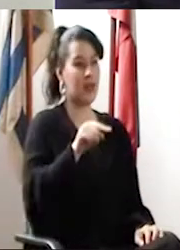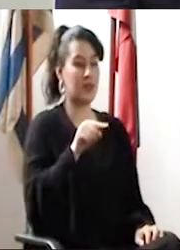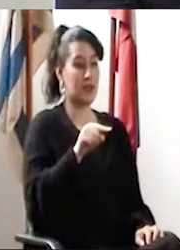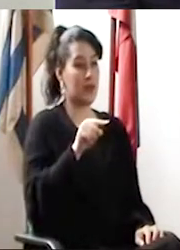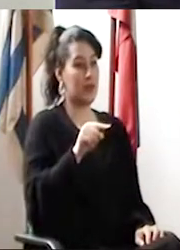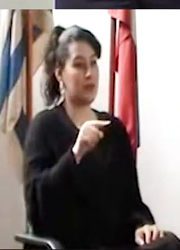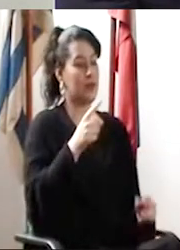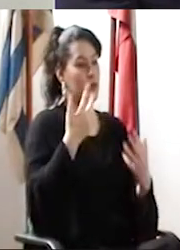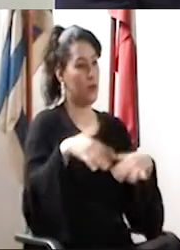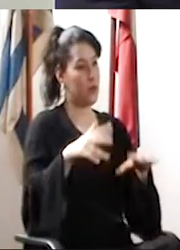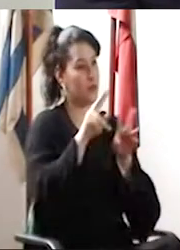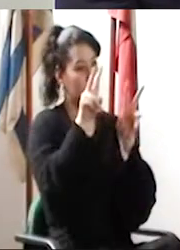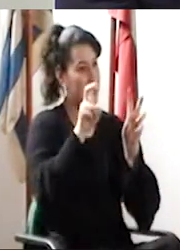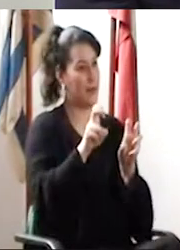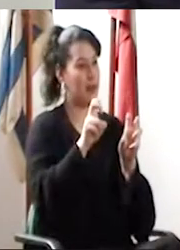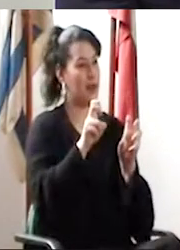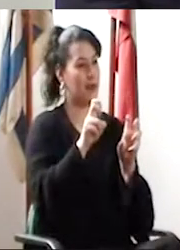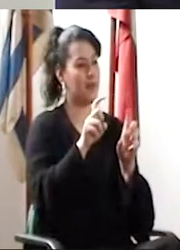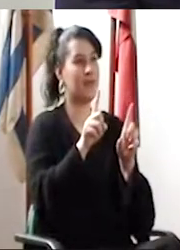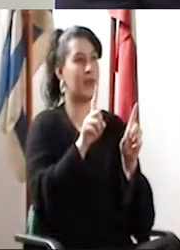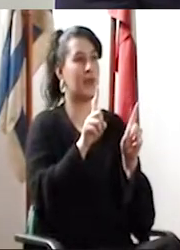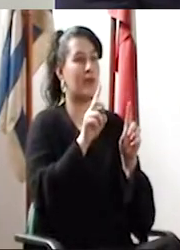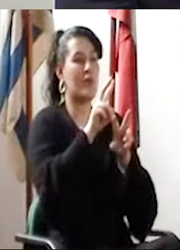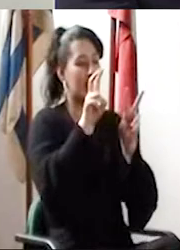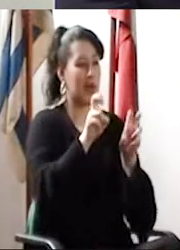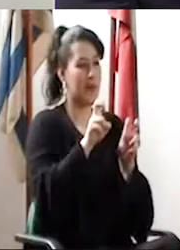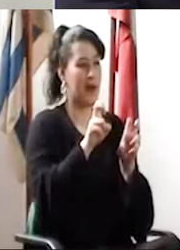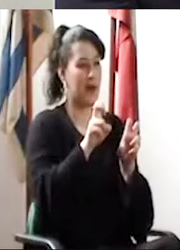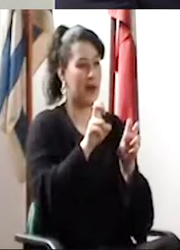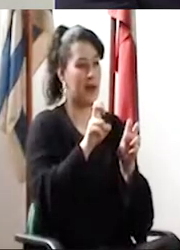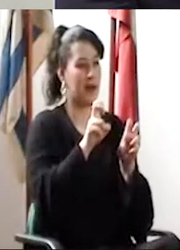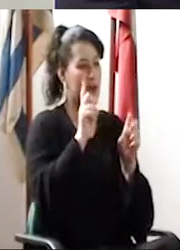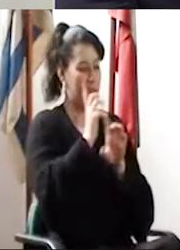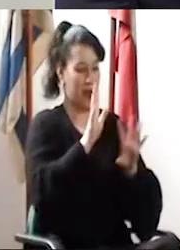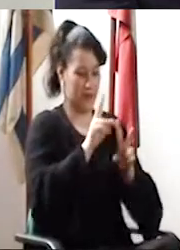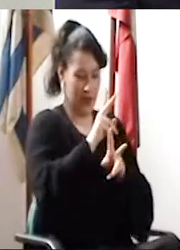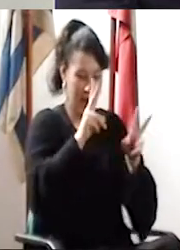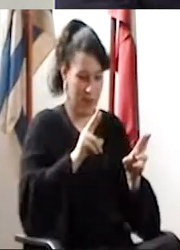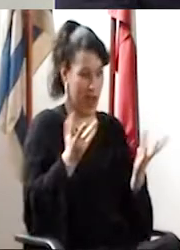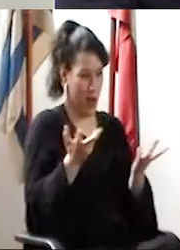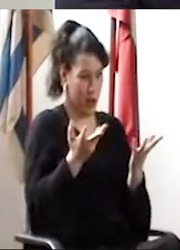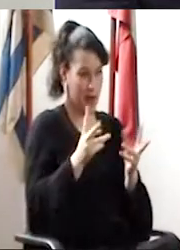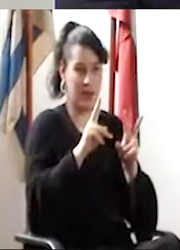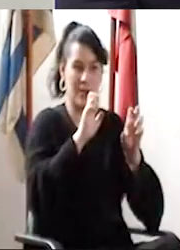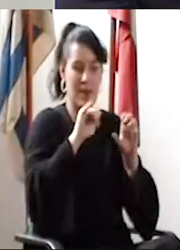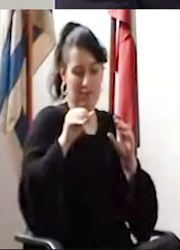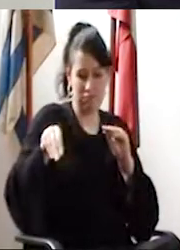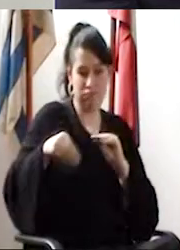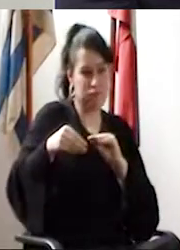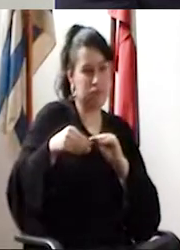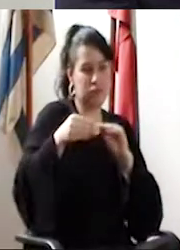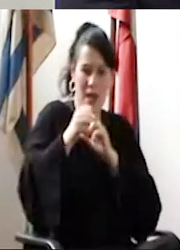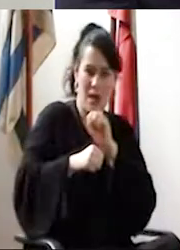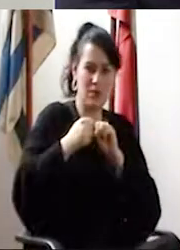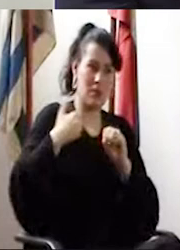Y creo que esa es una cuestión que no tiene que ver con el periodo actual, sino que tiene